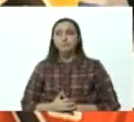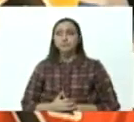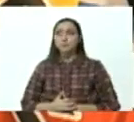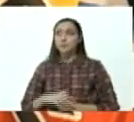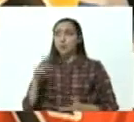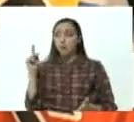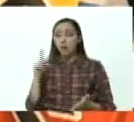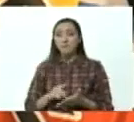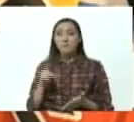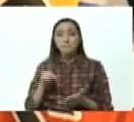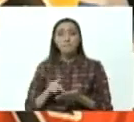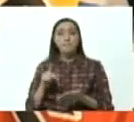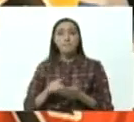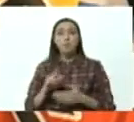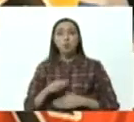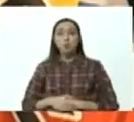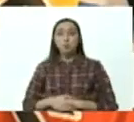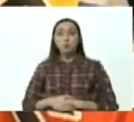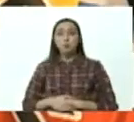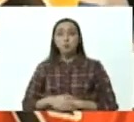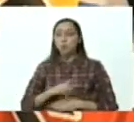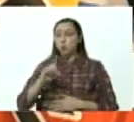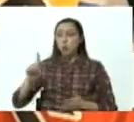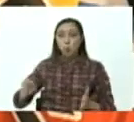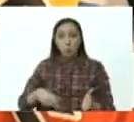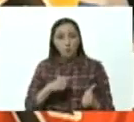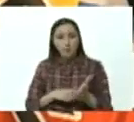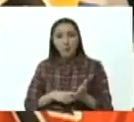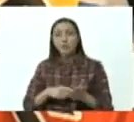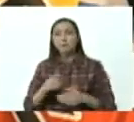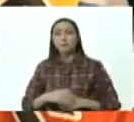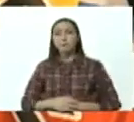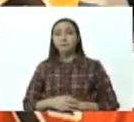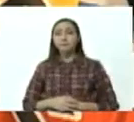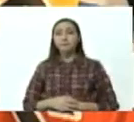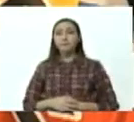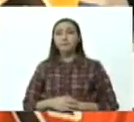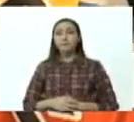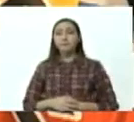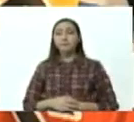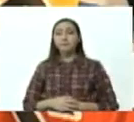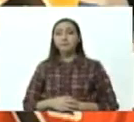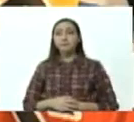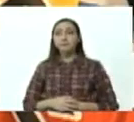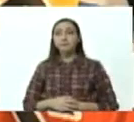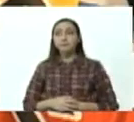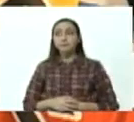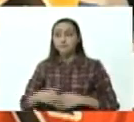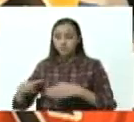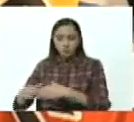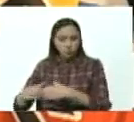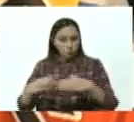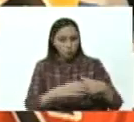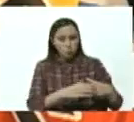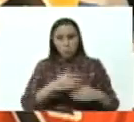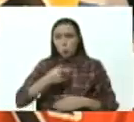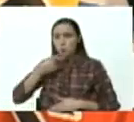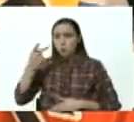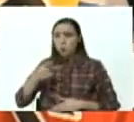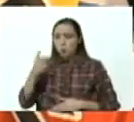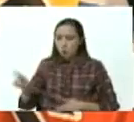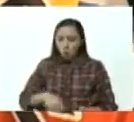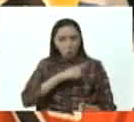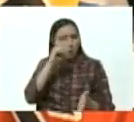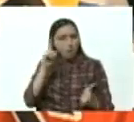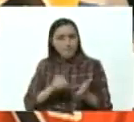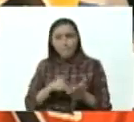participando prácticamente la totalidad diría yo la totalidad de las organizaciones con fines políticos incluso